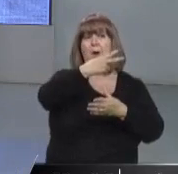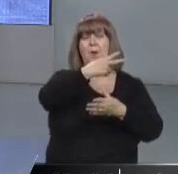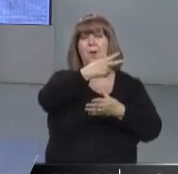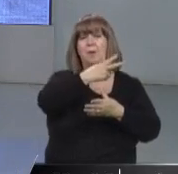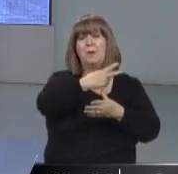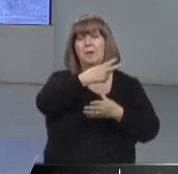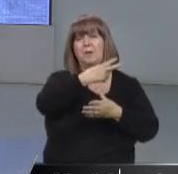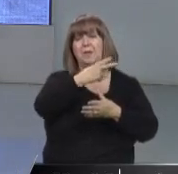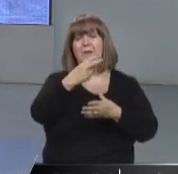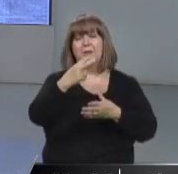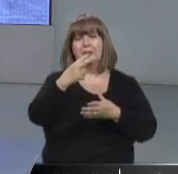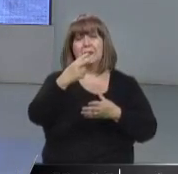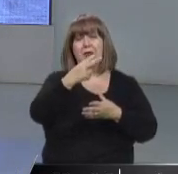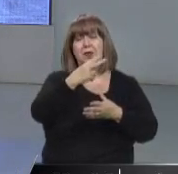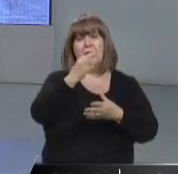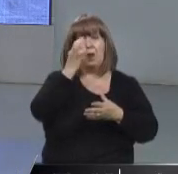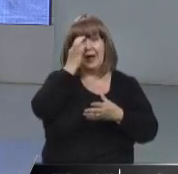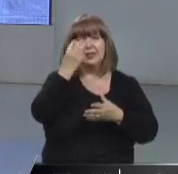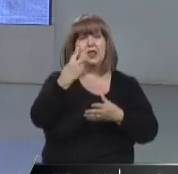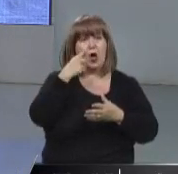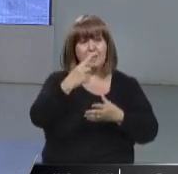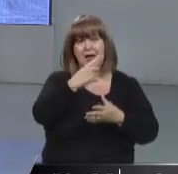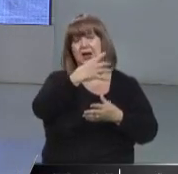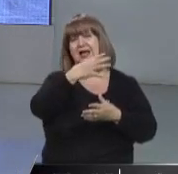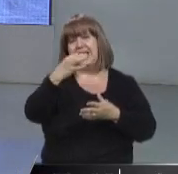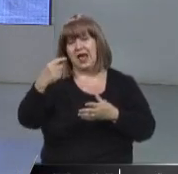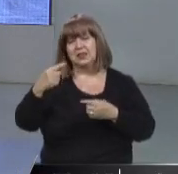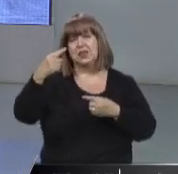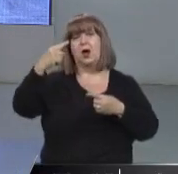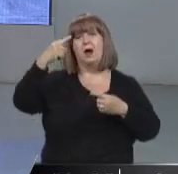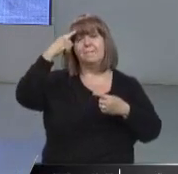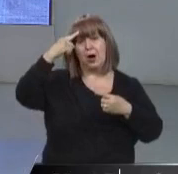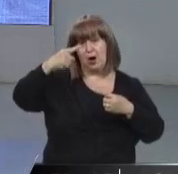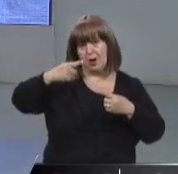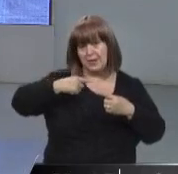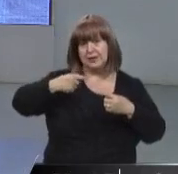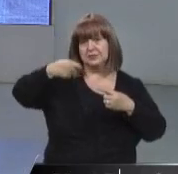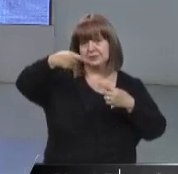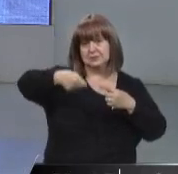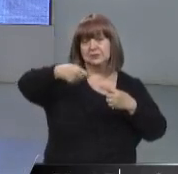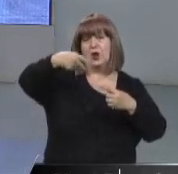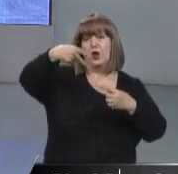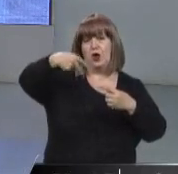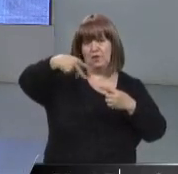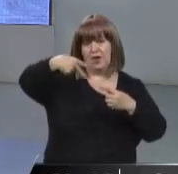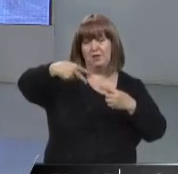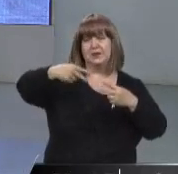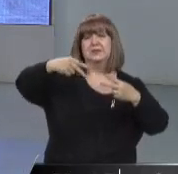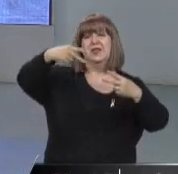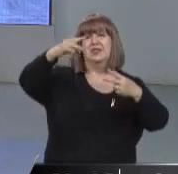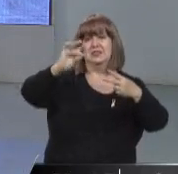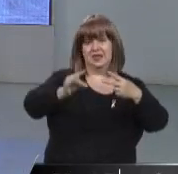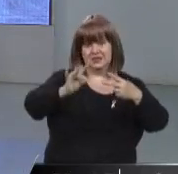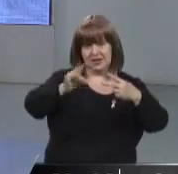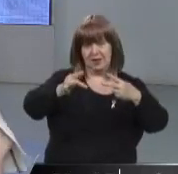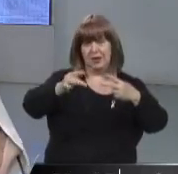bien claro en casa? Entonces, nuevo bono, 45 mil pesos. Estas dos cuotas que vos nos decías, a pagarse en noviembre y en diciembre. Exactamente.